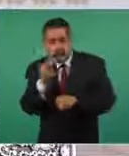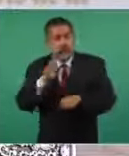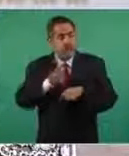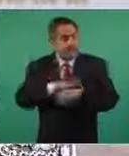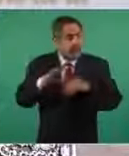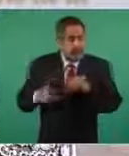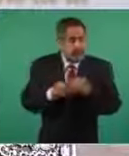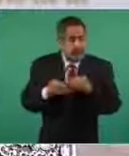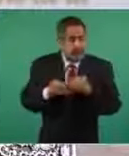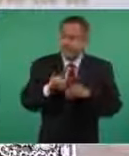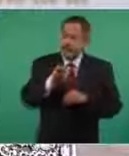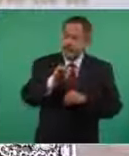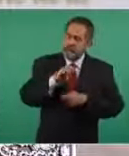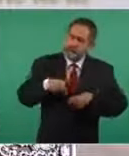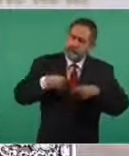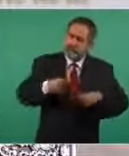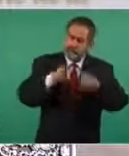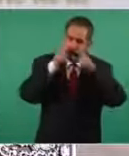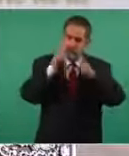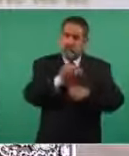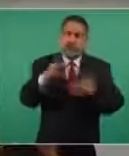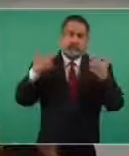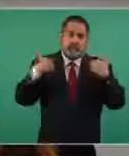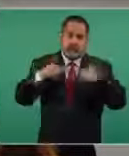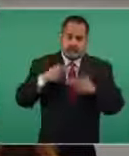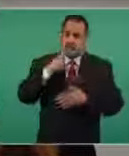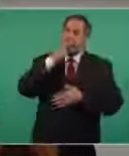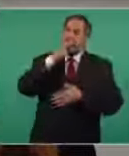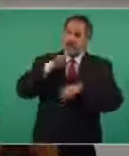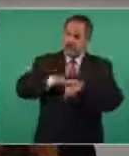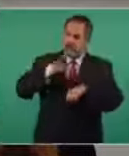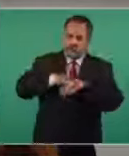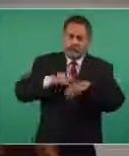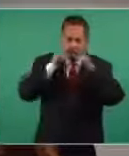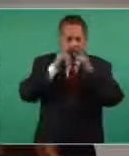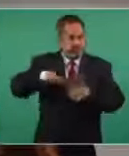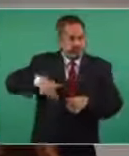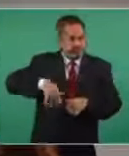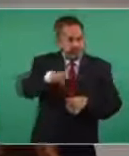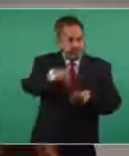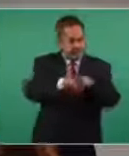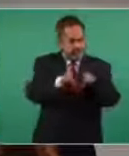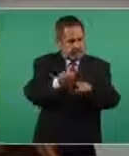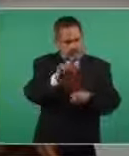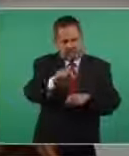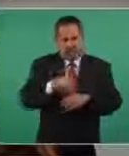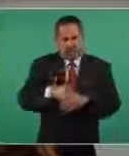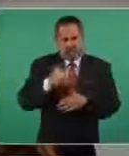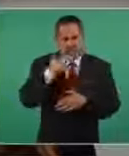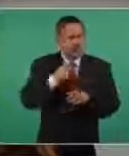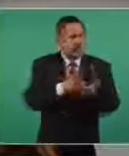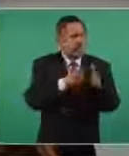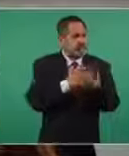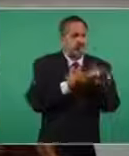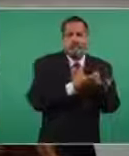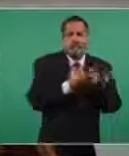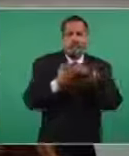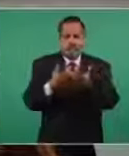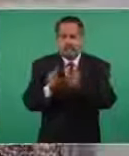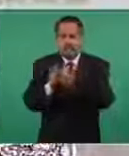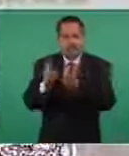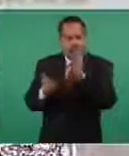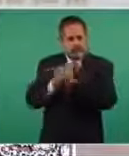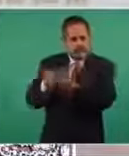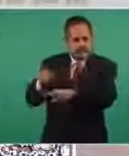cuando se trata de maestras y de maestros, así como tú lo estás planteando. Así es. Entonces, que vaya a una comisión, nos